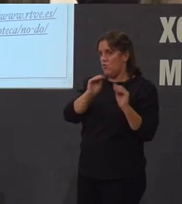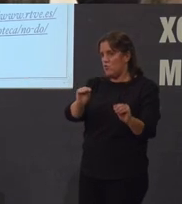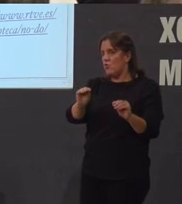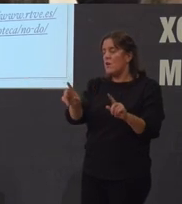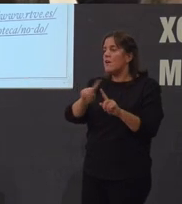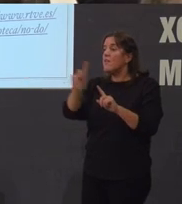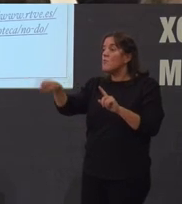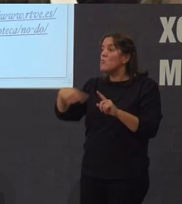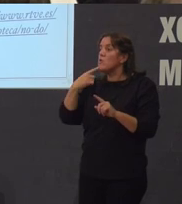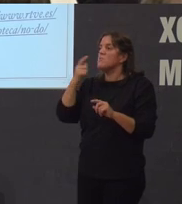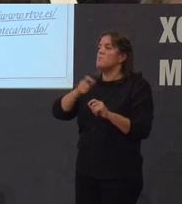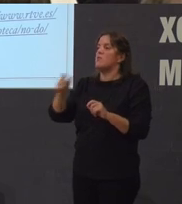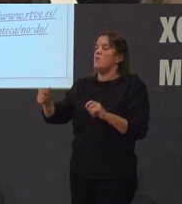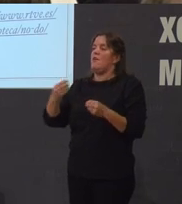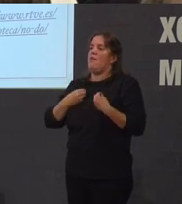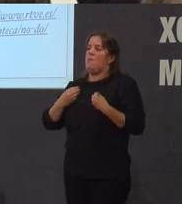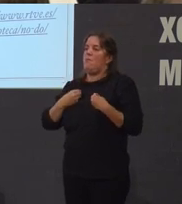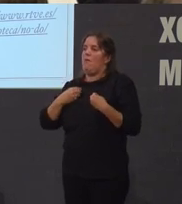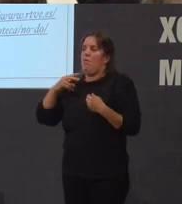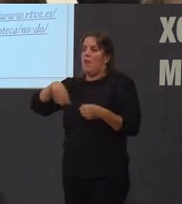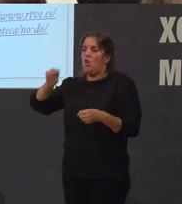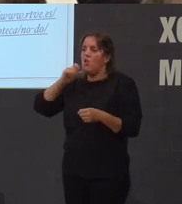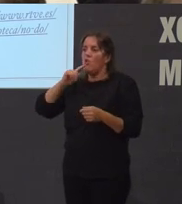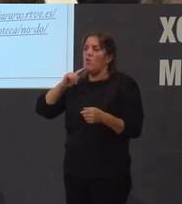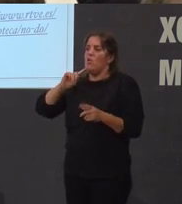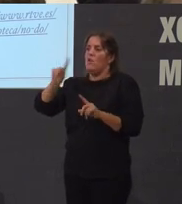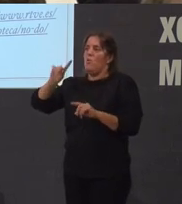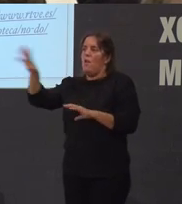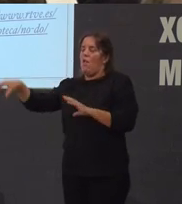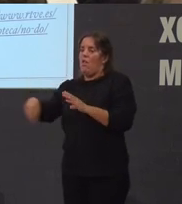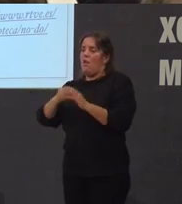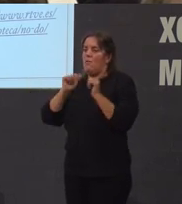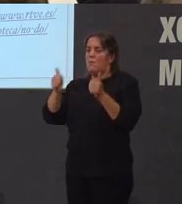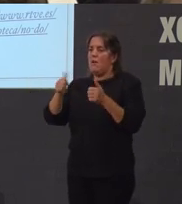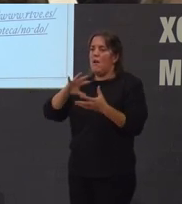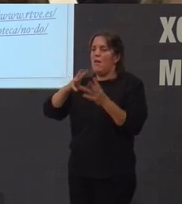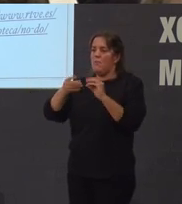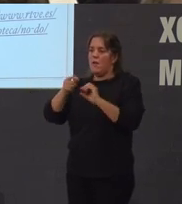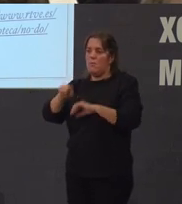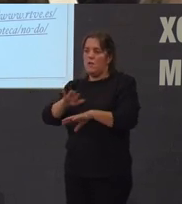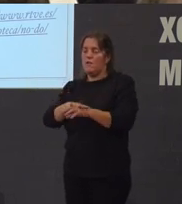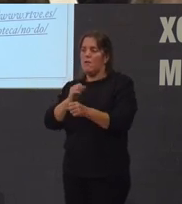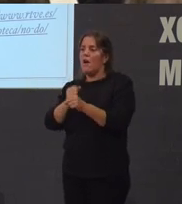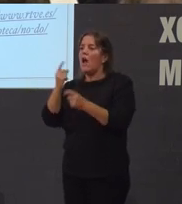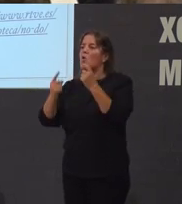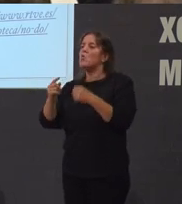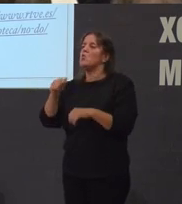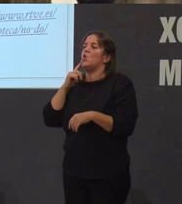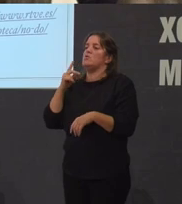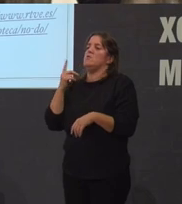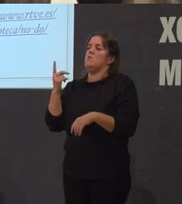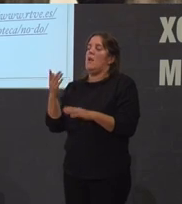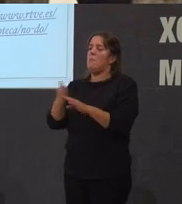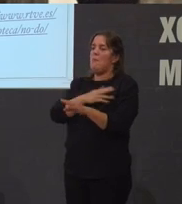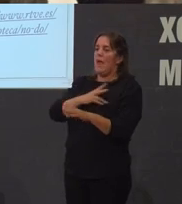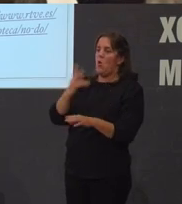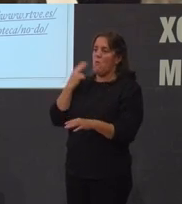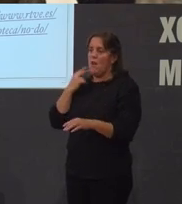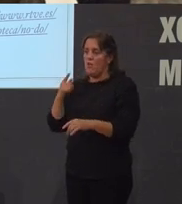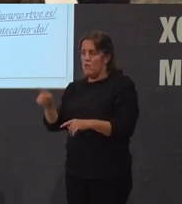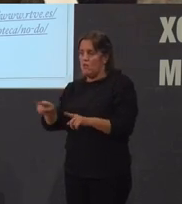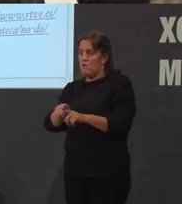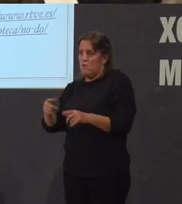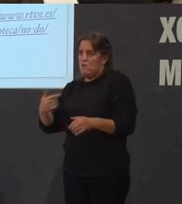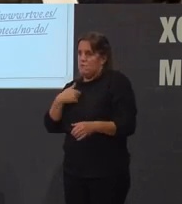a todo o personal Nodo que quedaba vivo para que non se foran bueno moitos foron prexubilados obviamente tamén eso foi un drama no seu momento